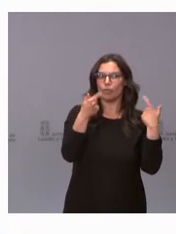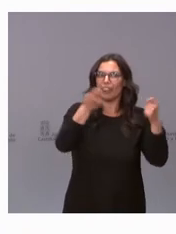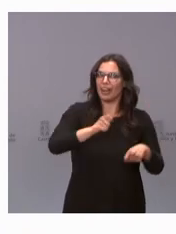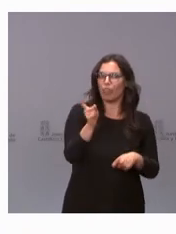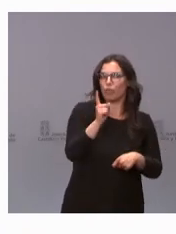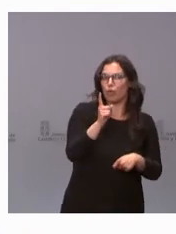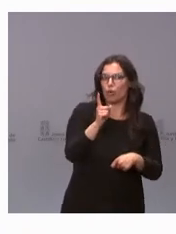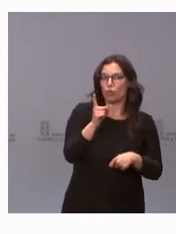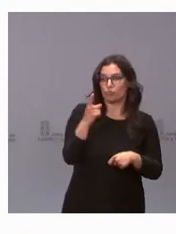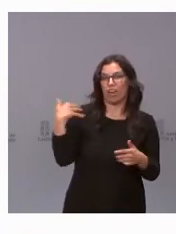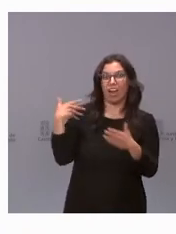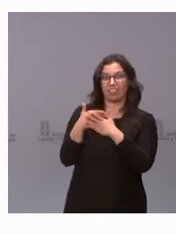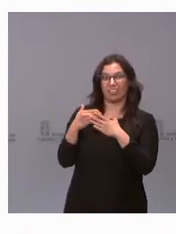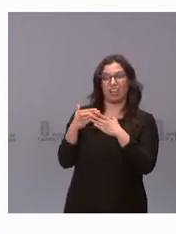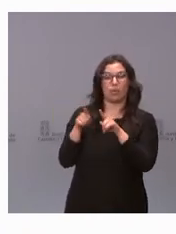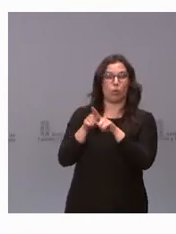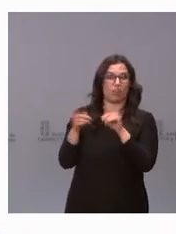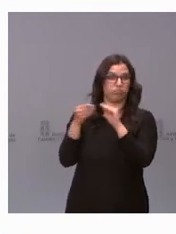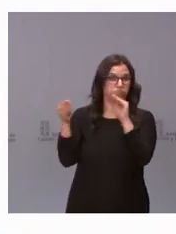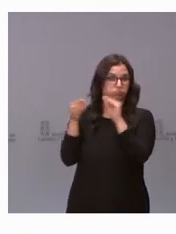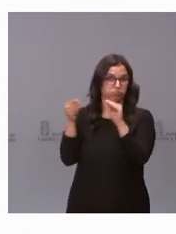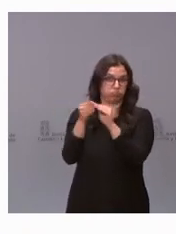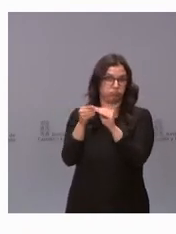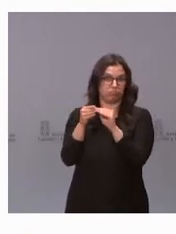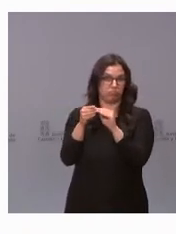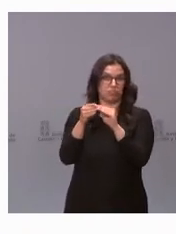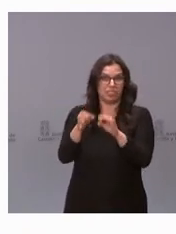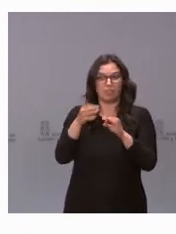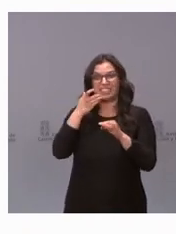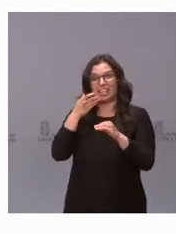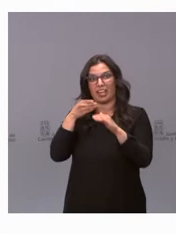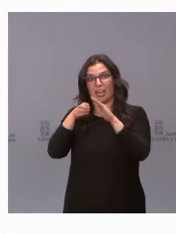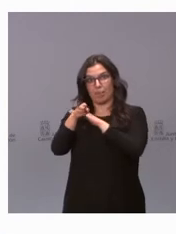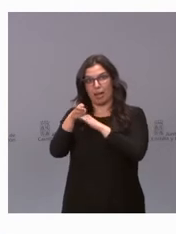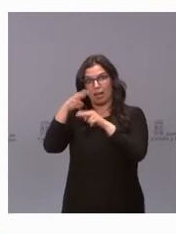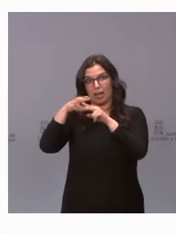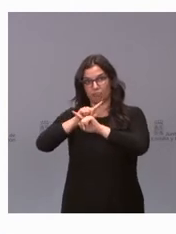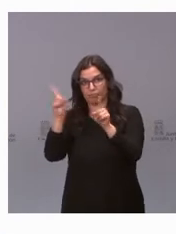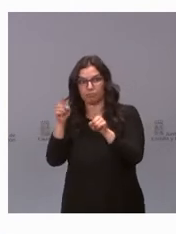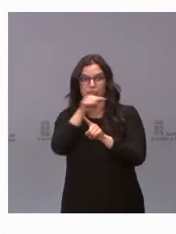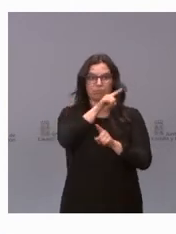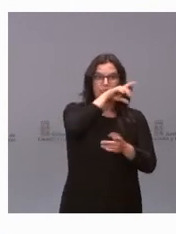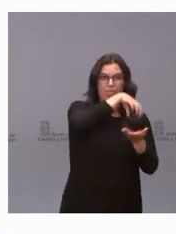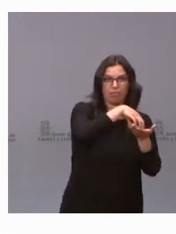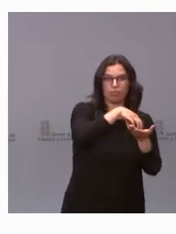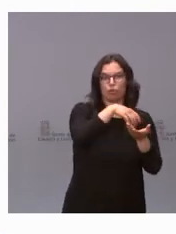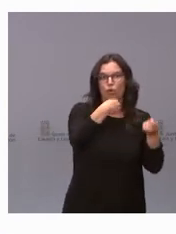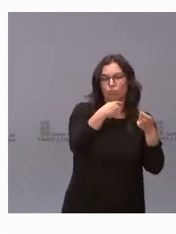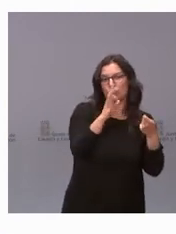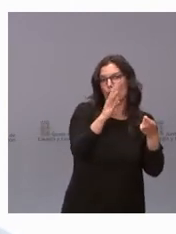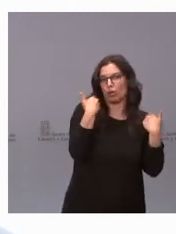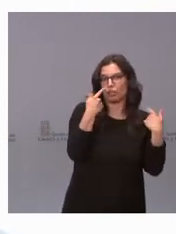venían produciéndose un poco en PAC, si me permiten la expresión. Y luego también una cuestión